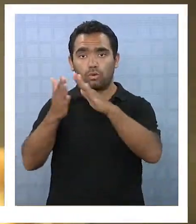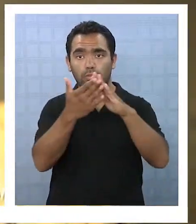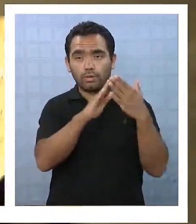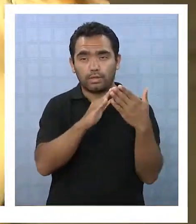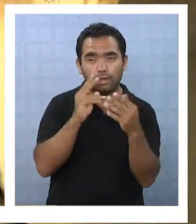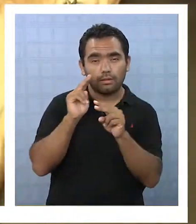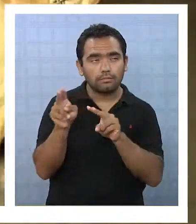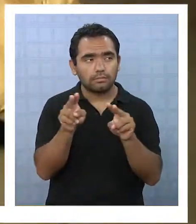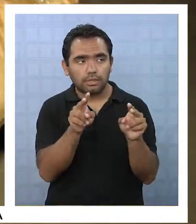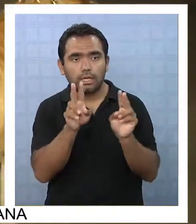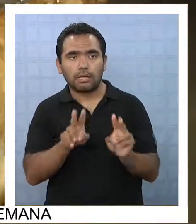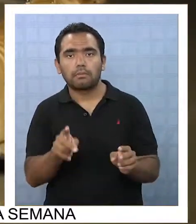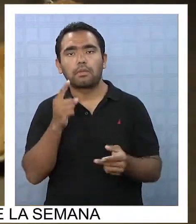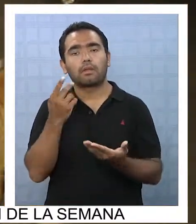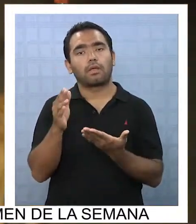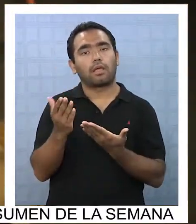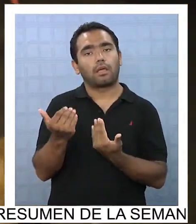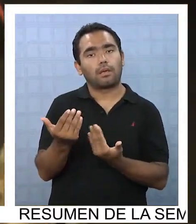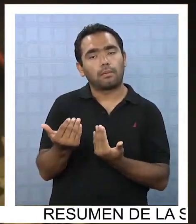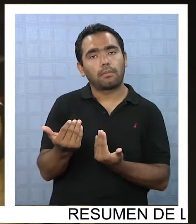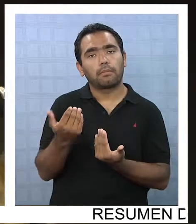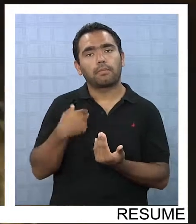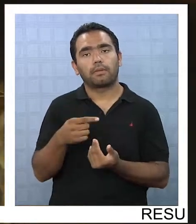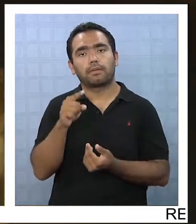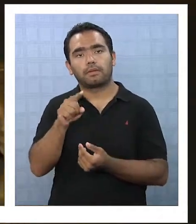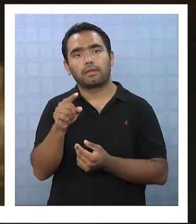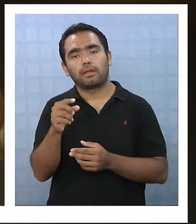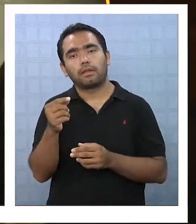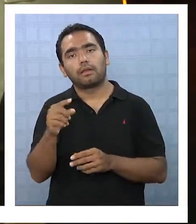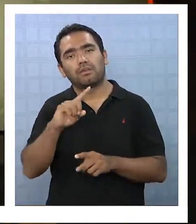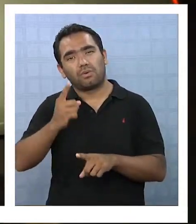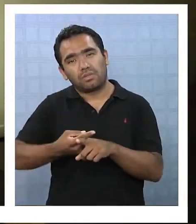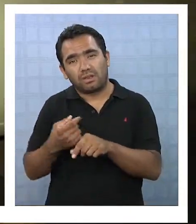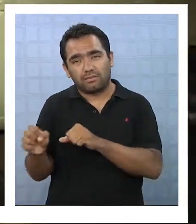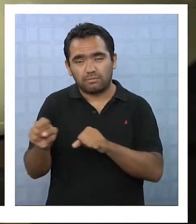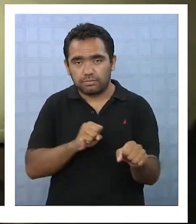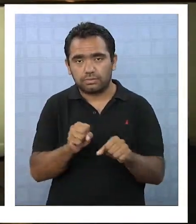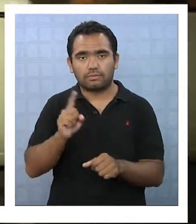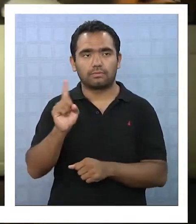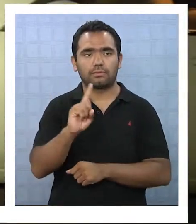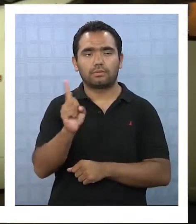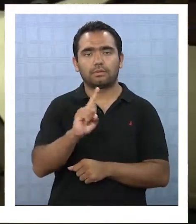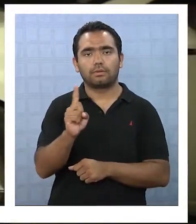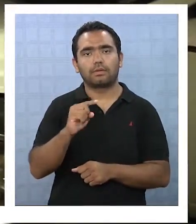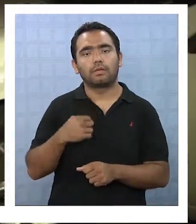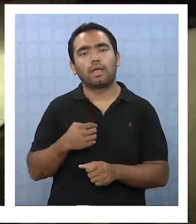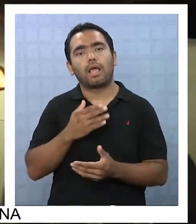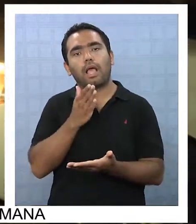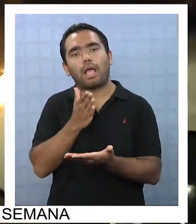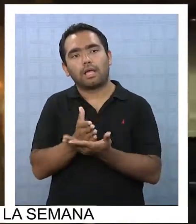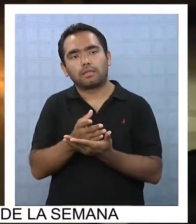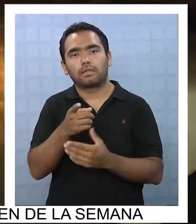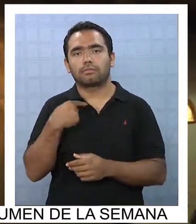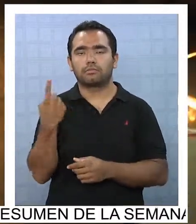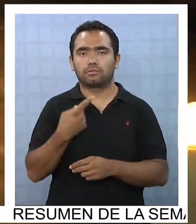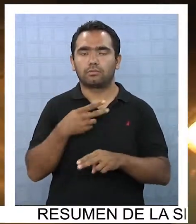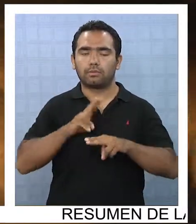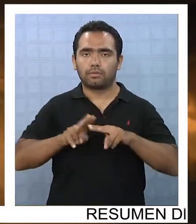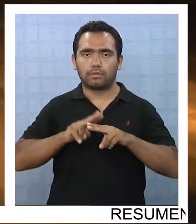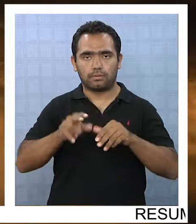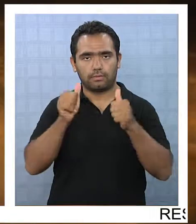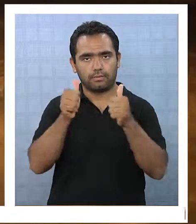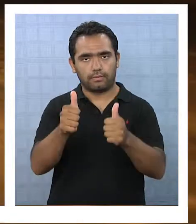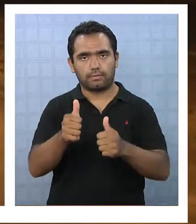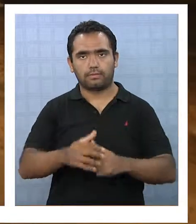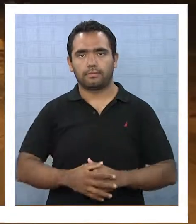calmada y habrá que esperar que los presagios de una nueva calamidad no se cumplan, al menos hasta cuando estemos realmente preparados.